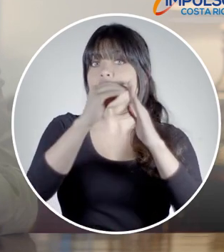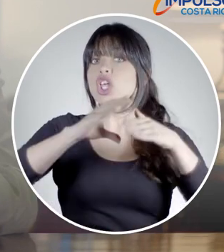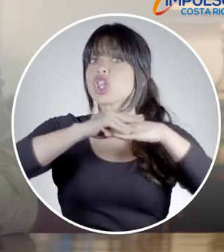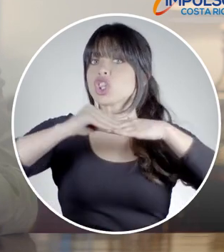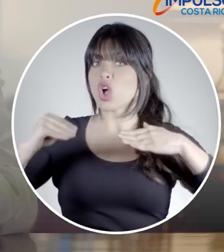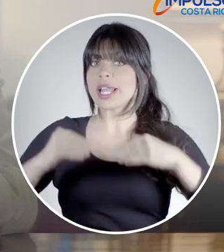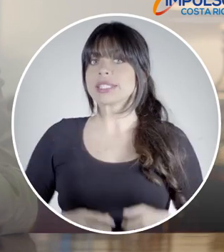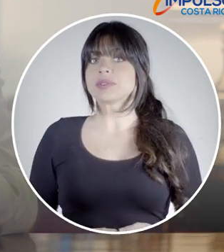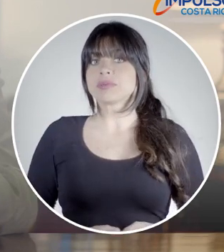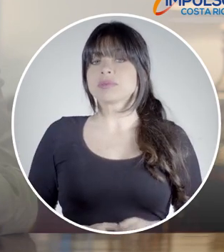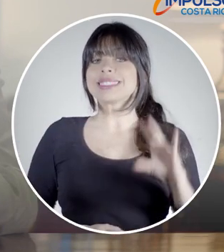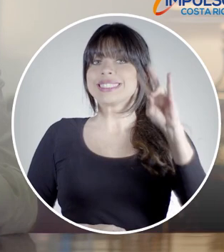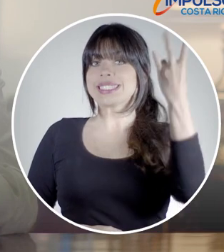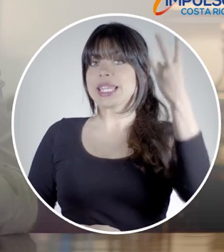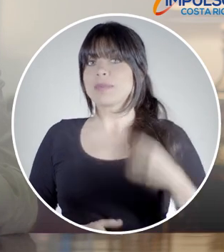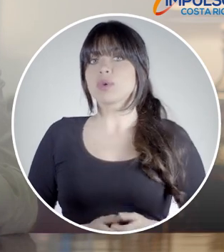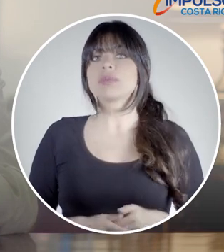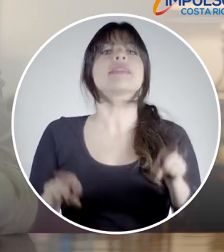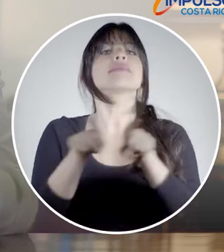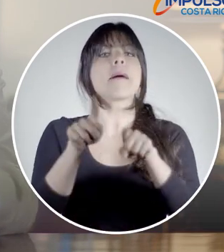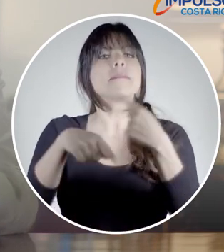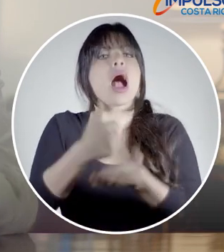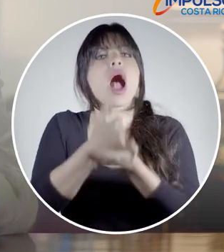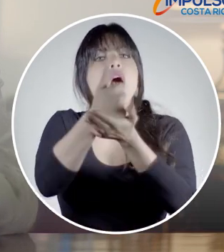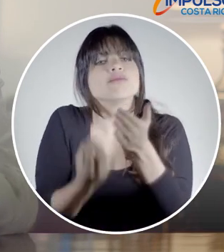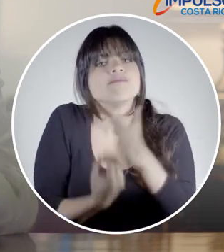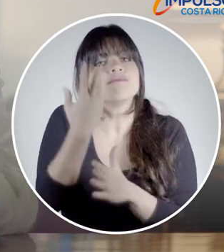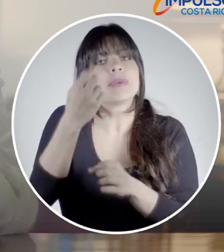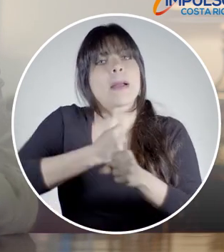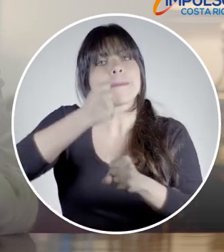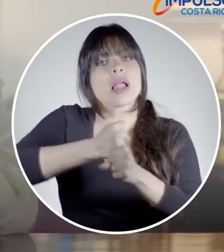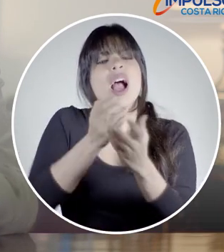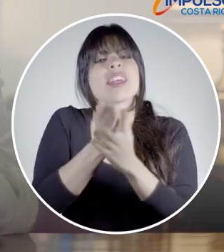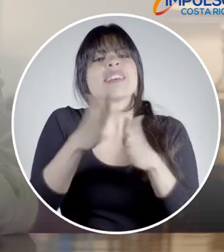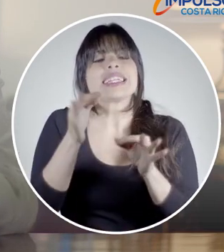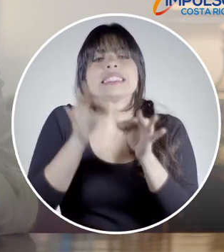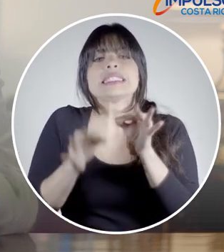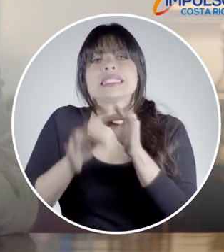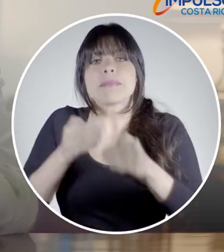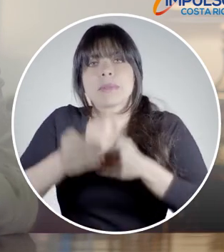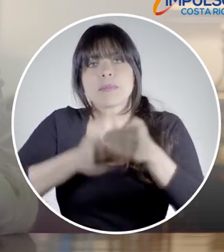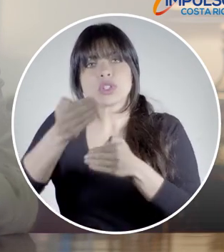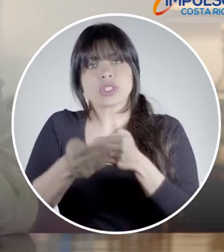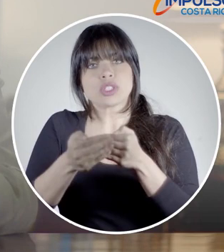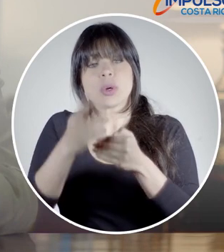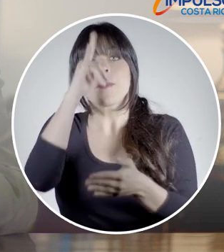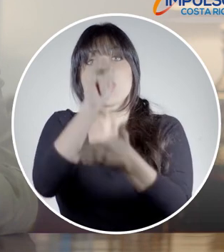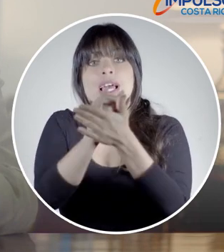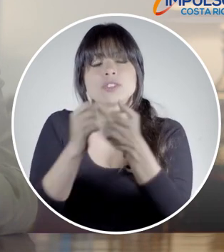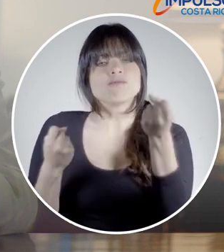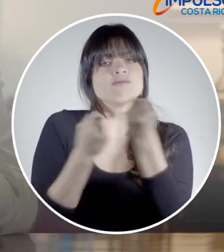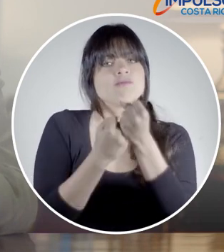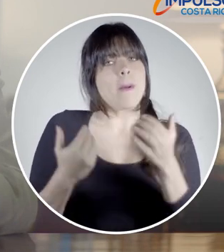millones de dólares. Sétimo, también ayudaremos a generar empleo mediante la simplificación